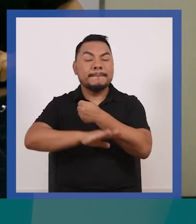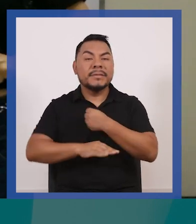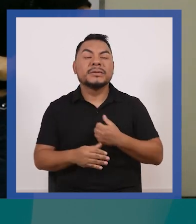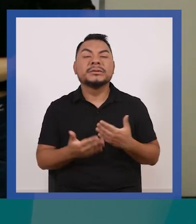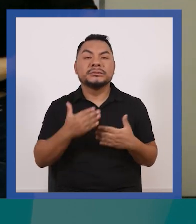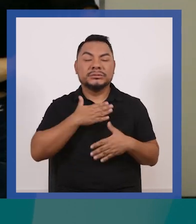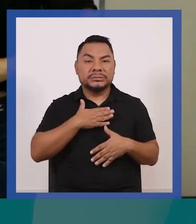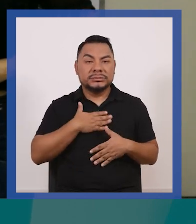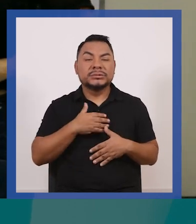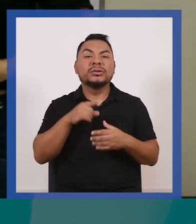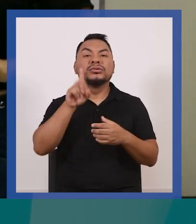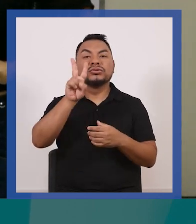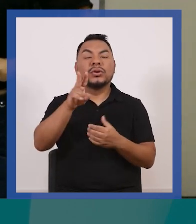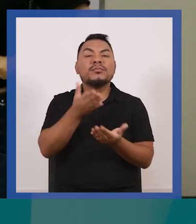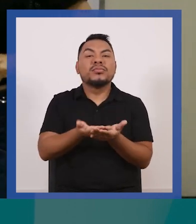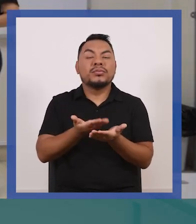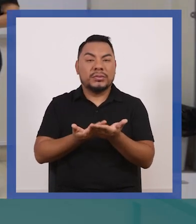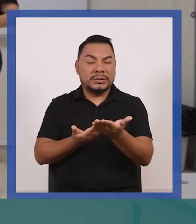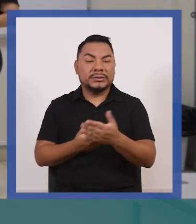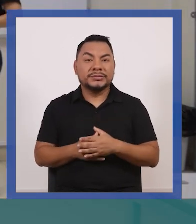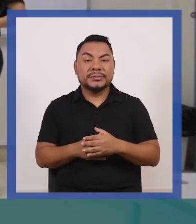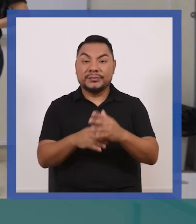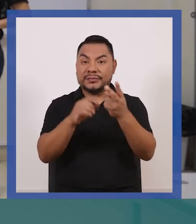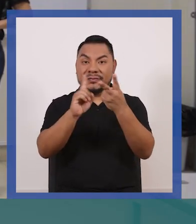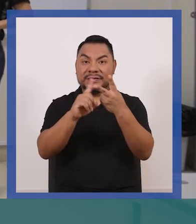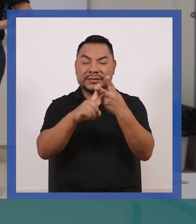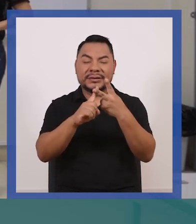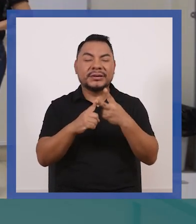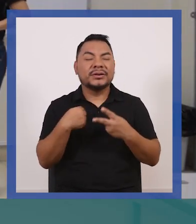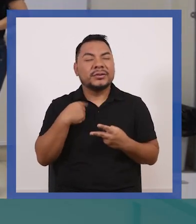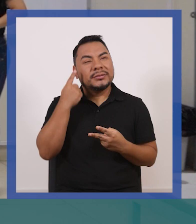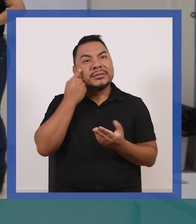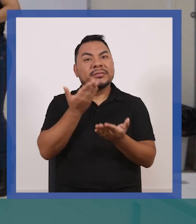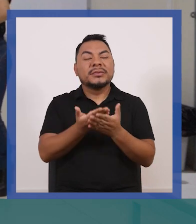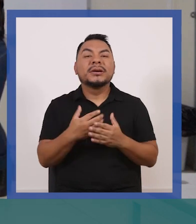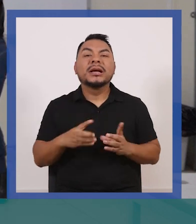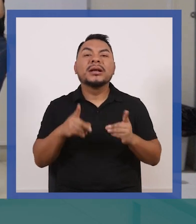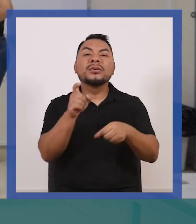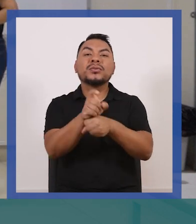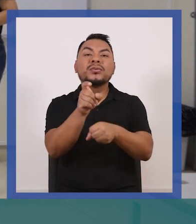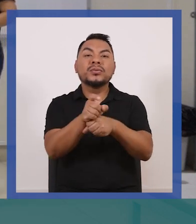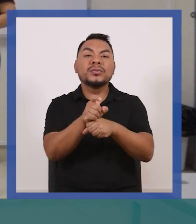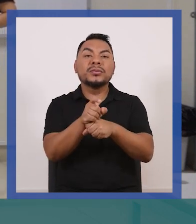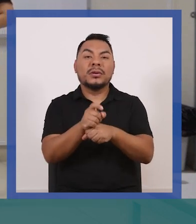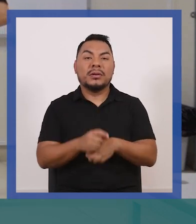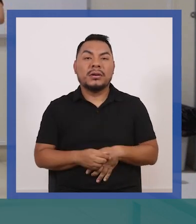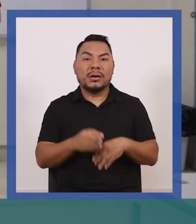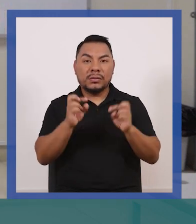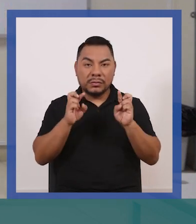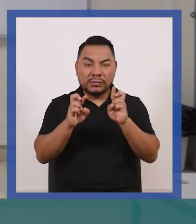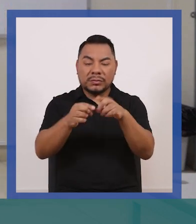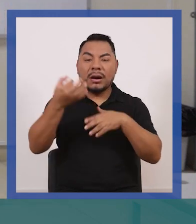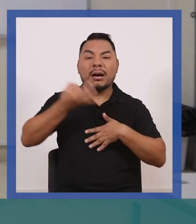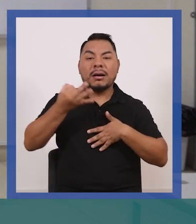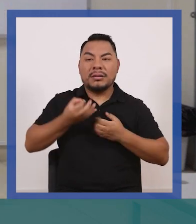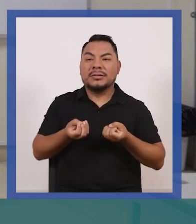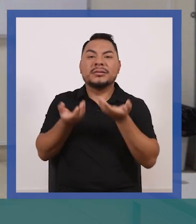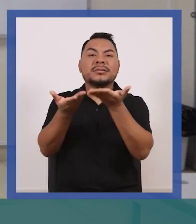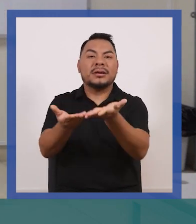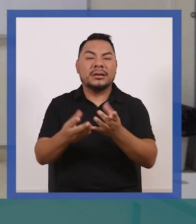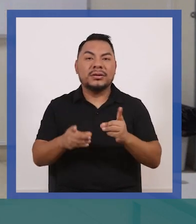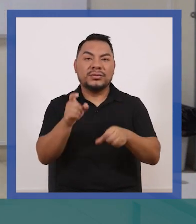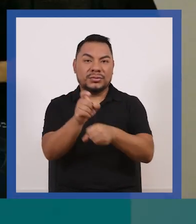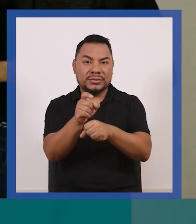base de mis dos propuestas. El segundo, educación. Oportunidad y calidad